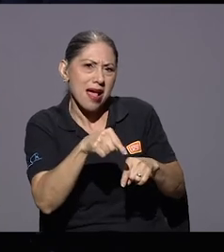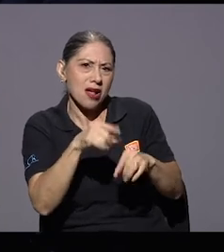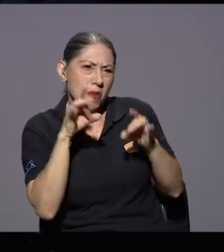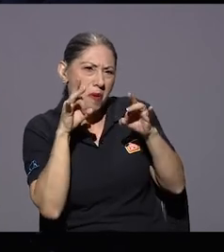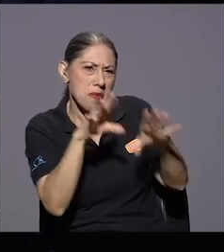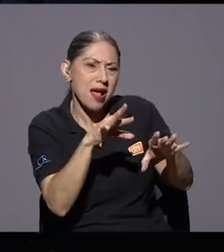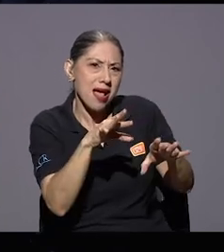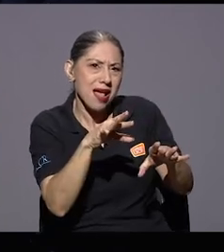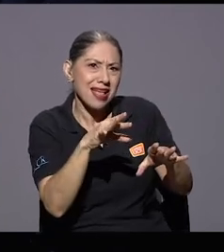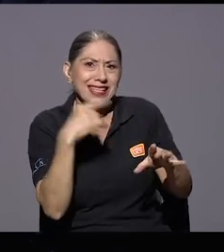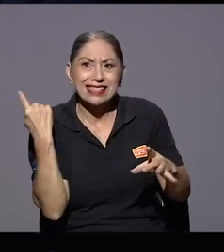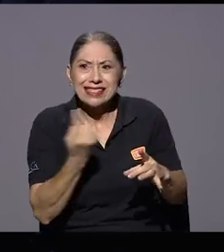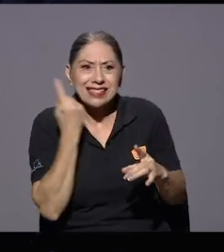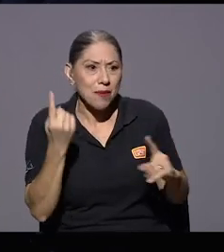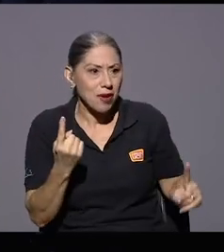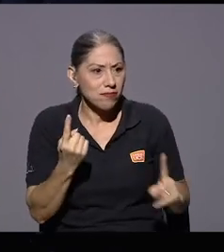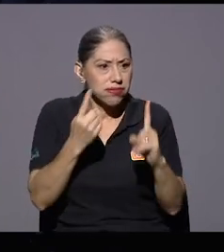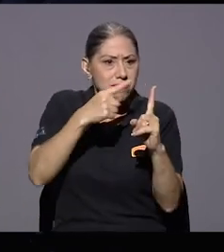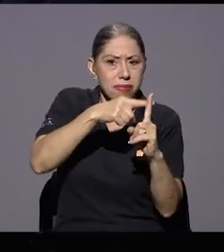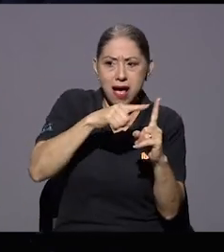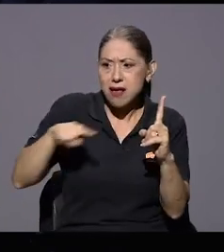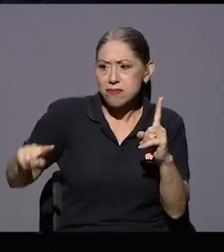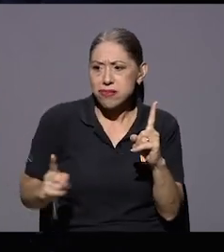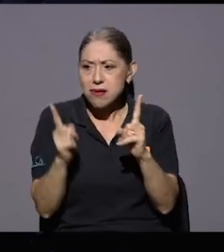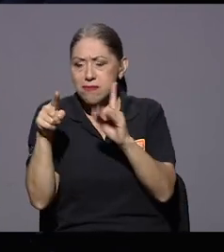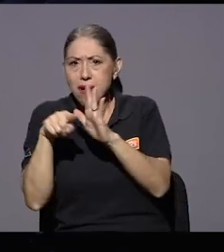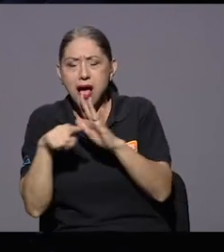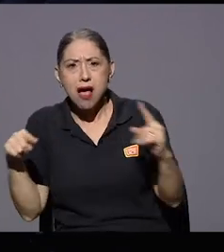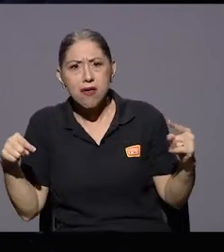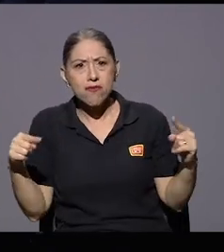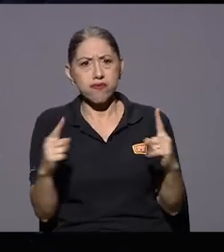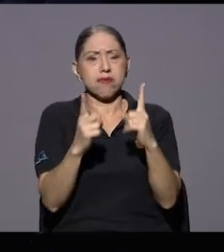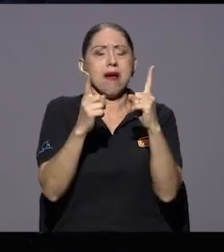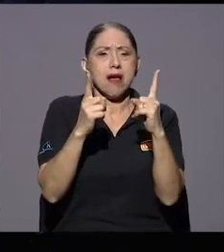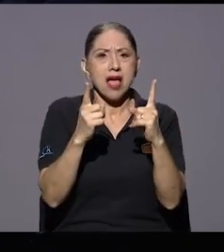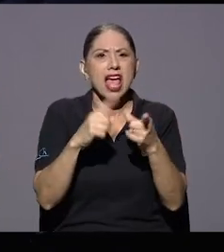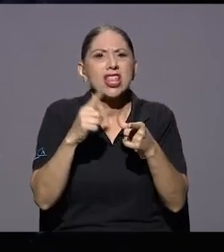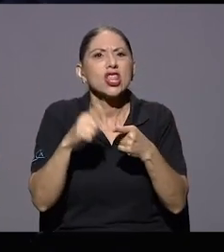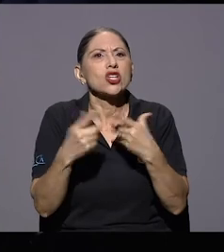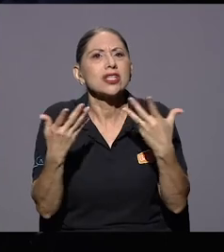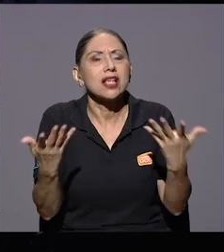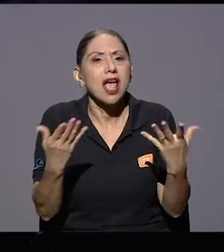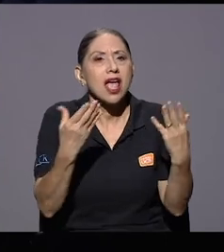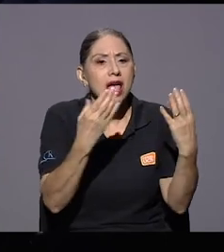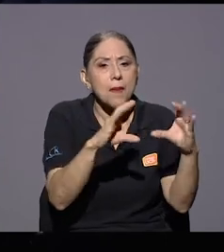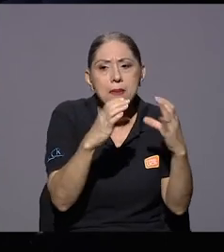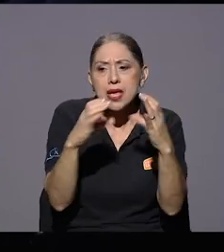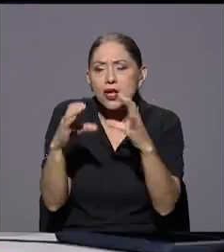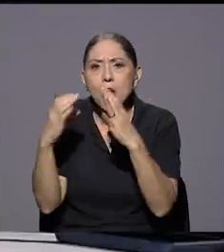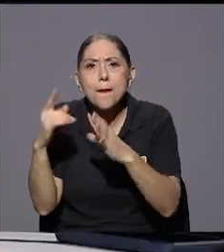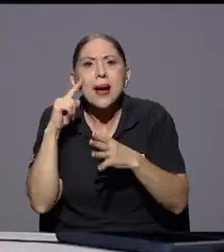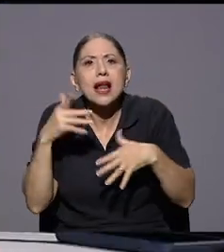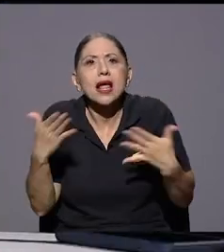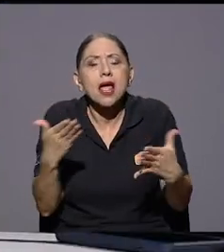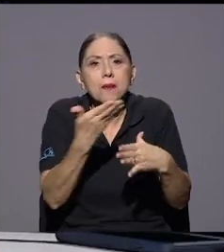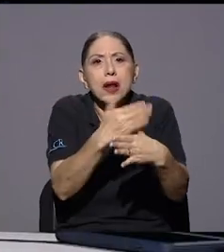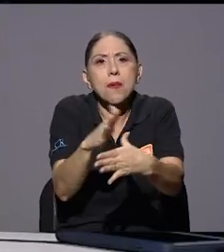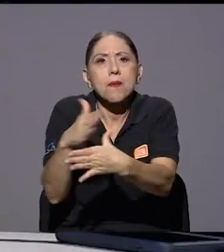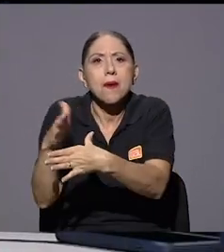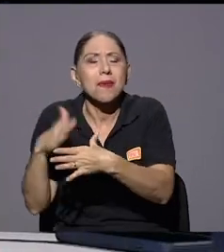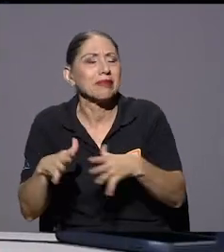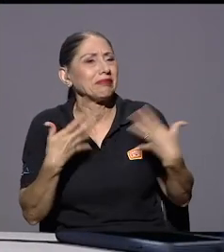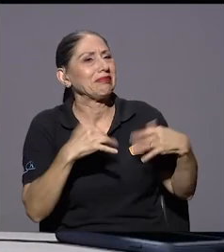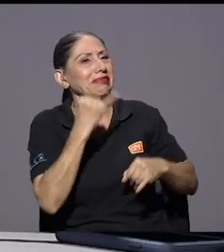los dos están a la par generando eso y entonces te micro segmentaban ¿para qué? para polarizar o sea al final de acabó el tiempo Gustavo